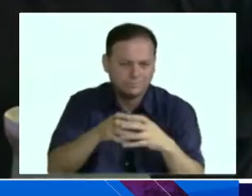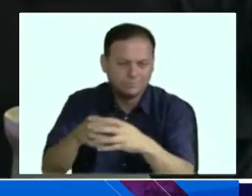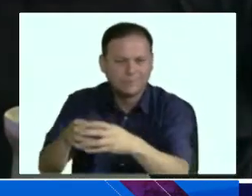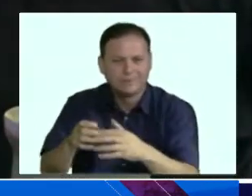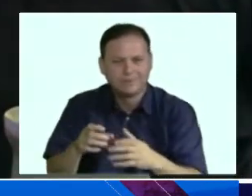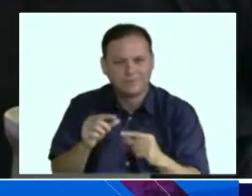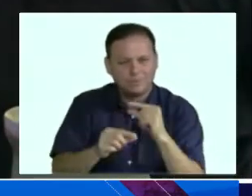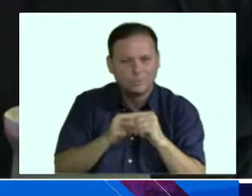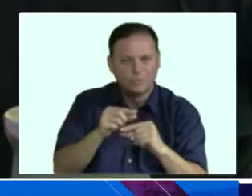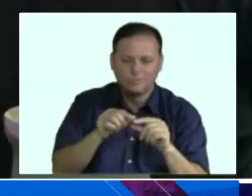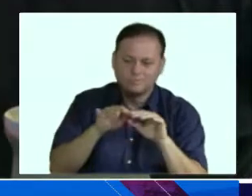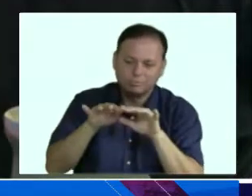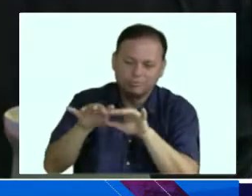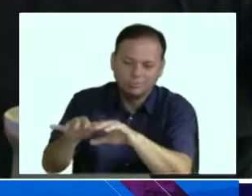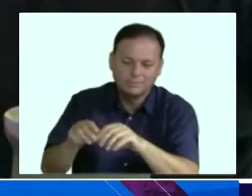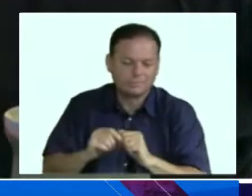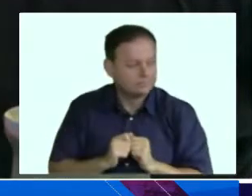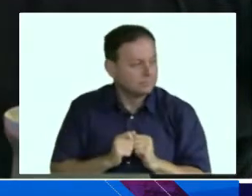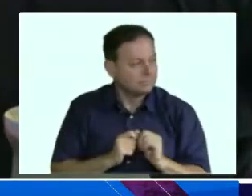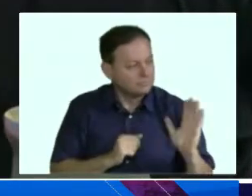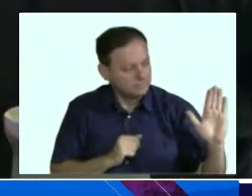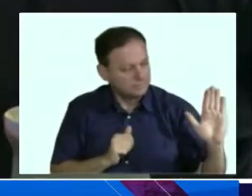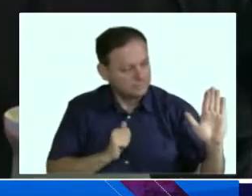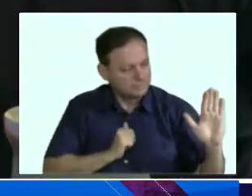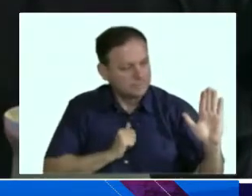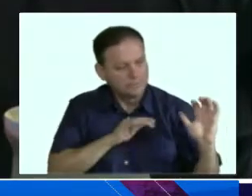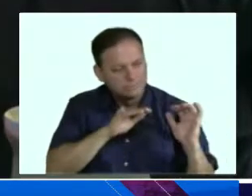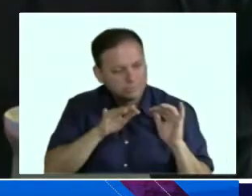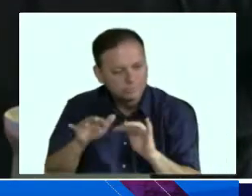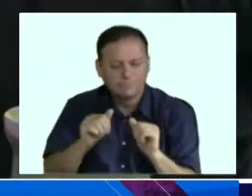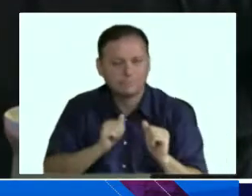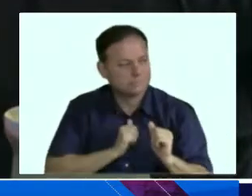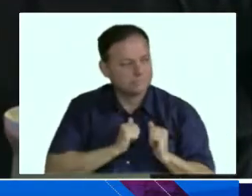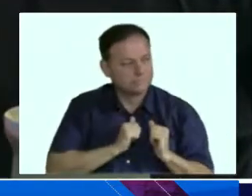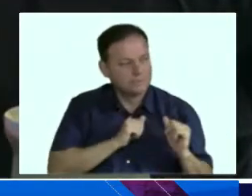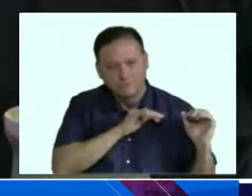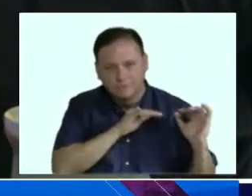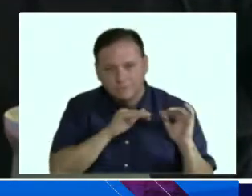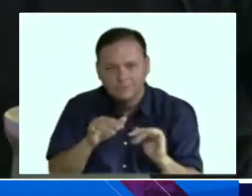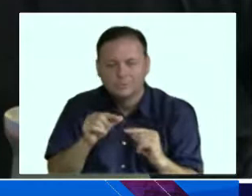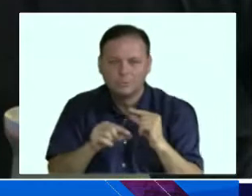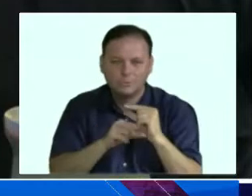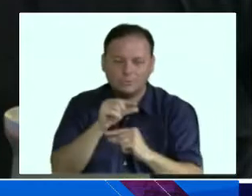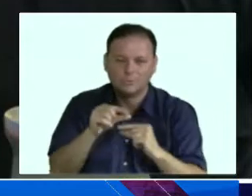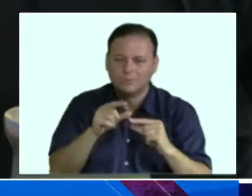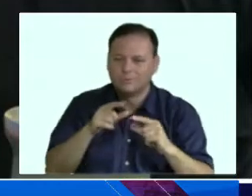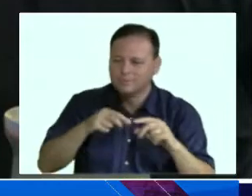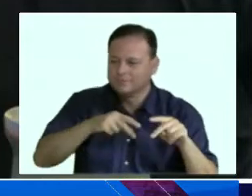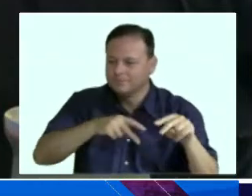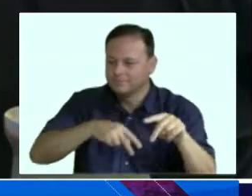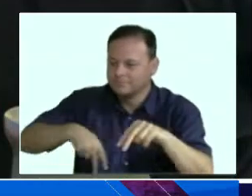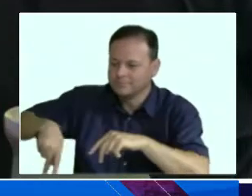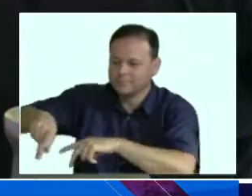cuadro ya entra otra tanda de 200 personas. Y así vamos a ir acomodando, ahora tenemos todos los